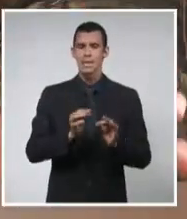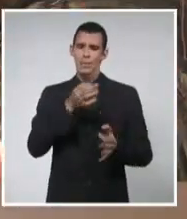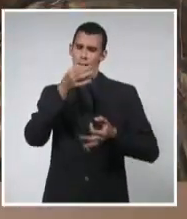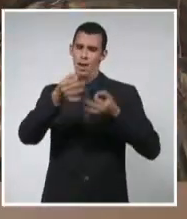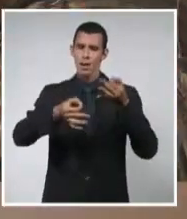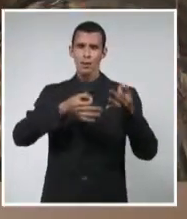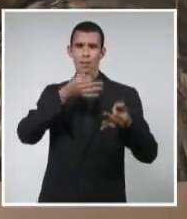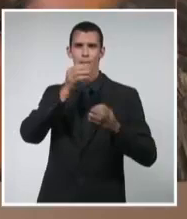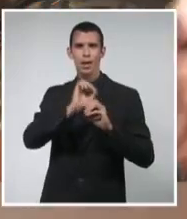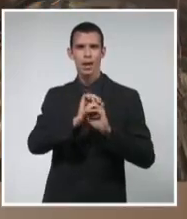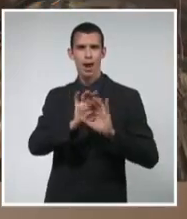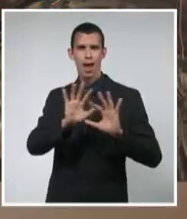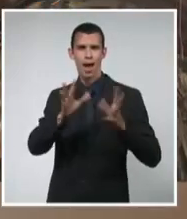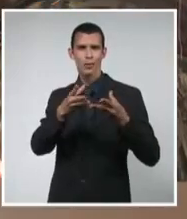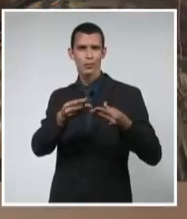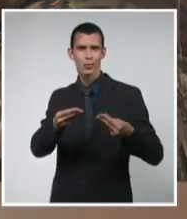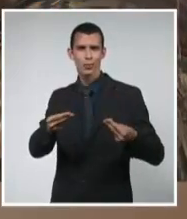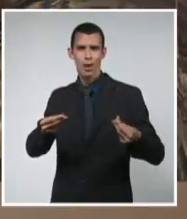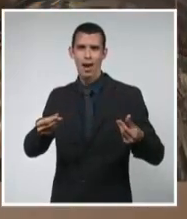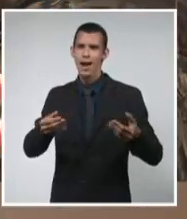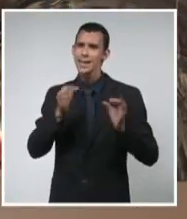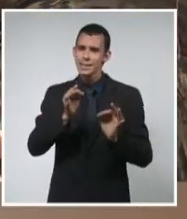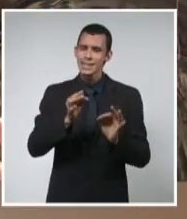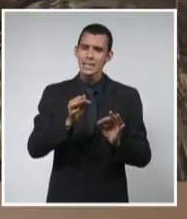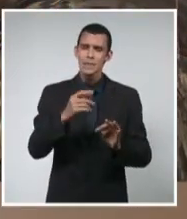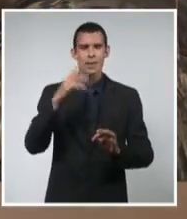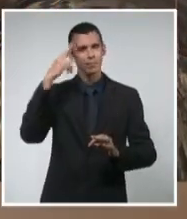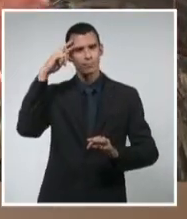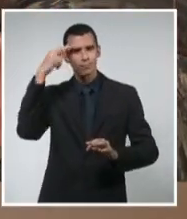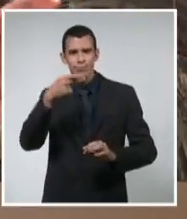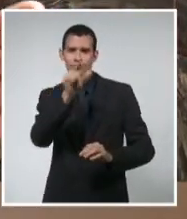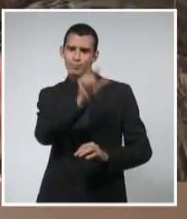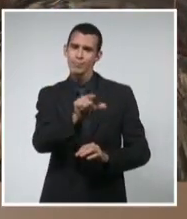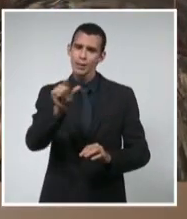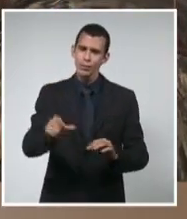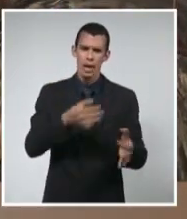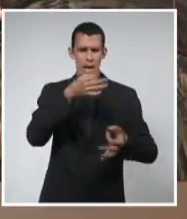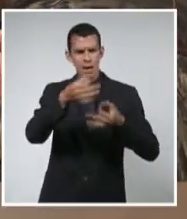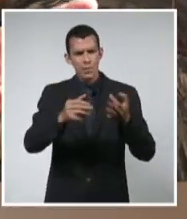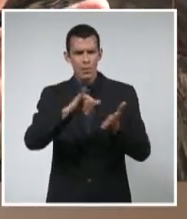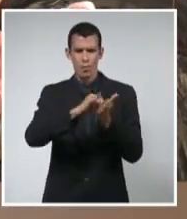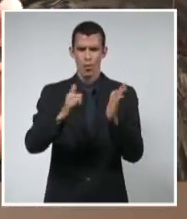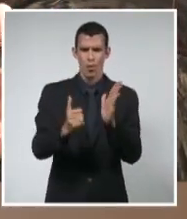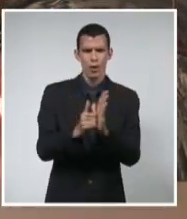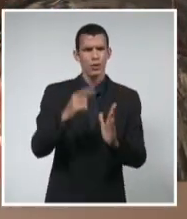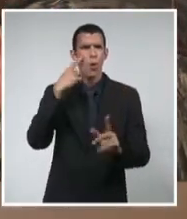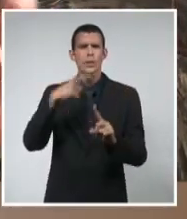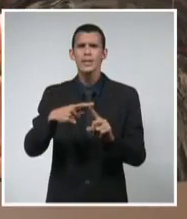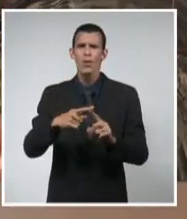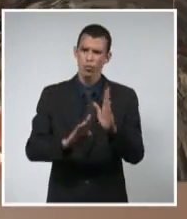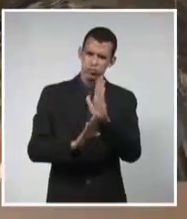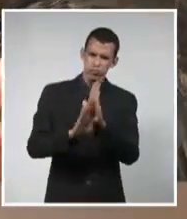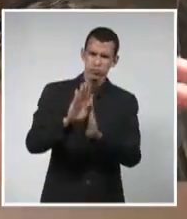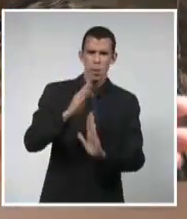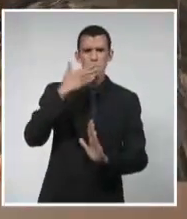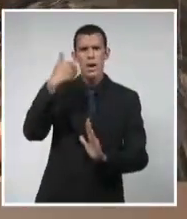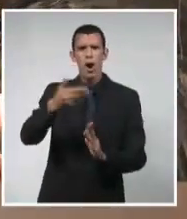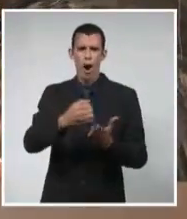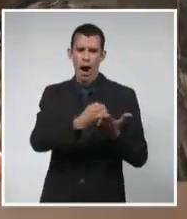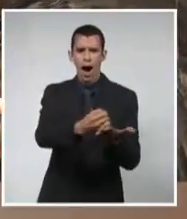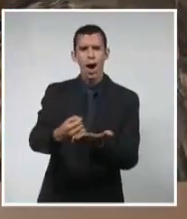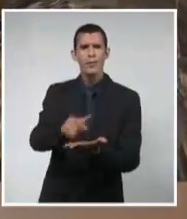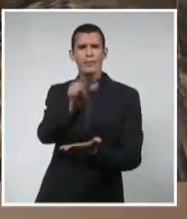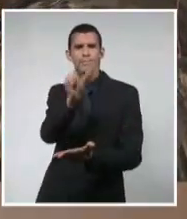convencer en ser cada vez mejores, en convencer de hacer proyectos que dieran calidad de vida al